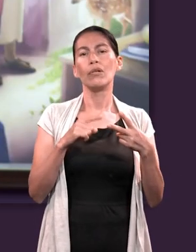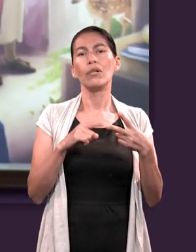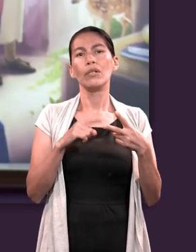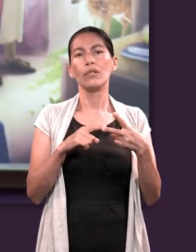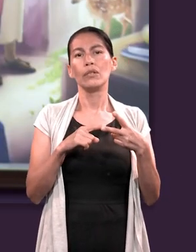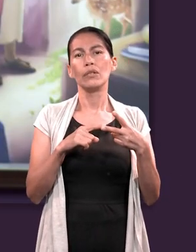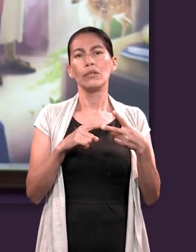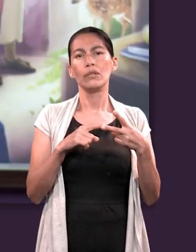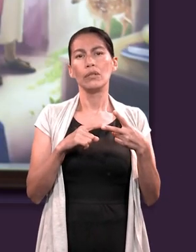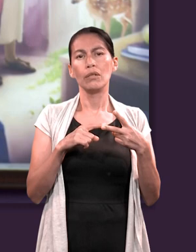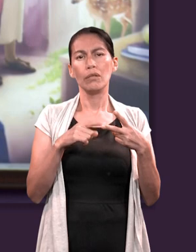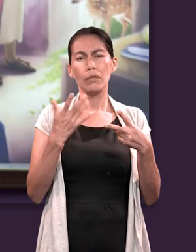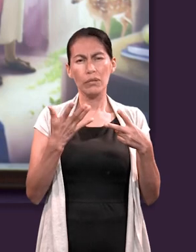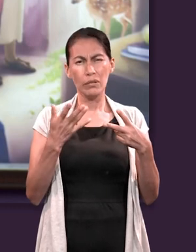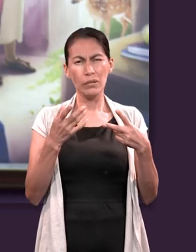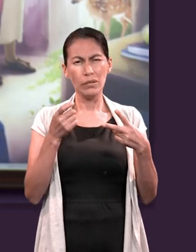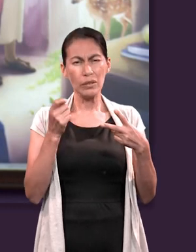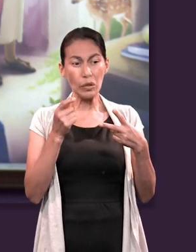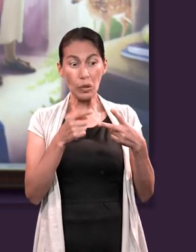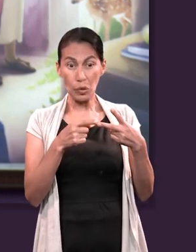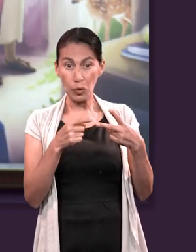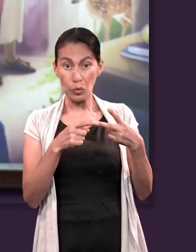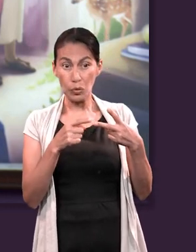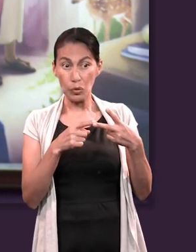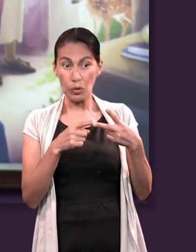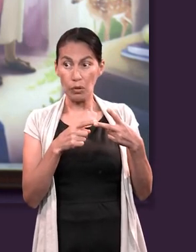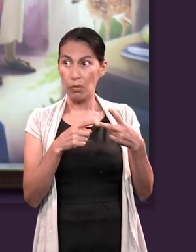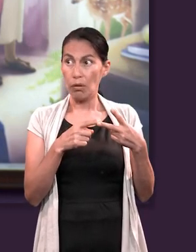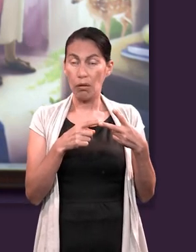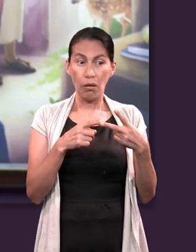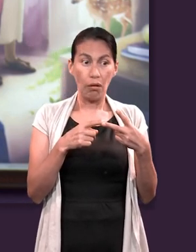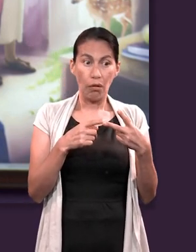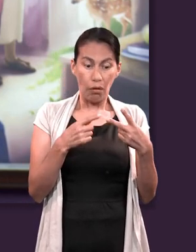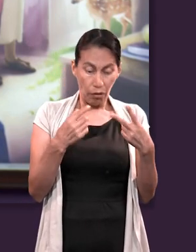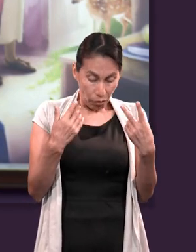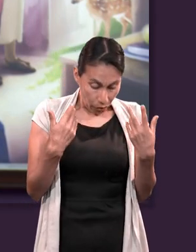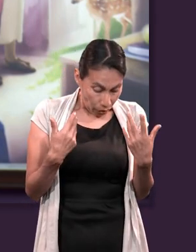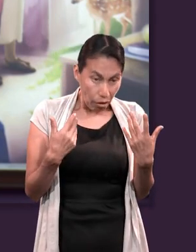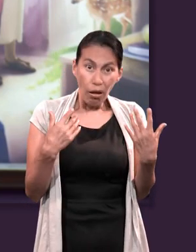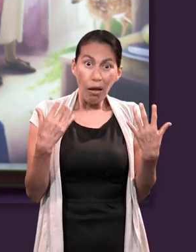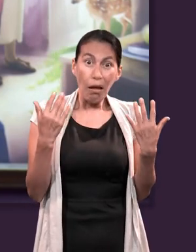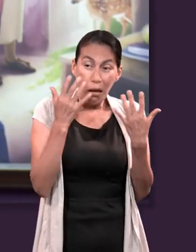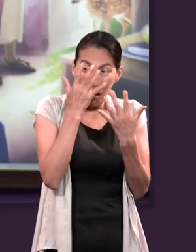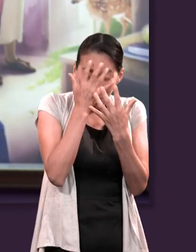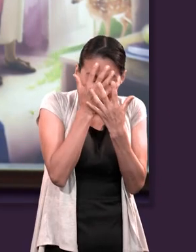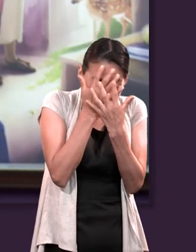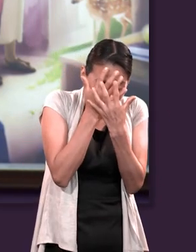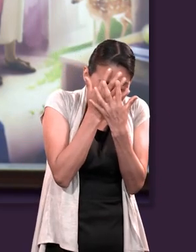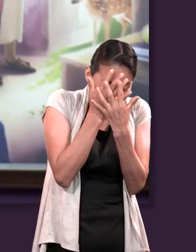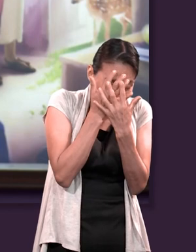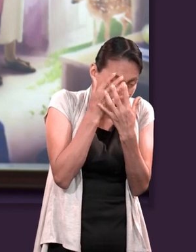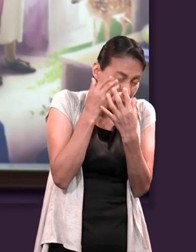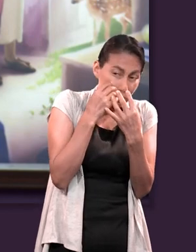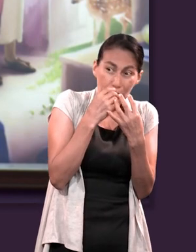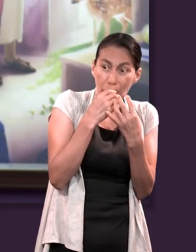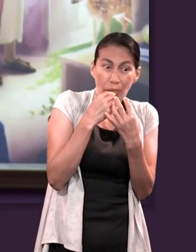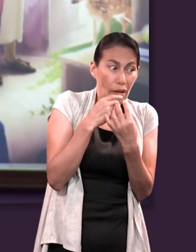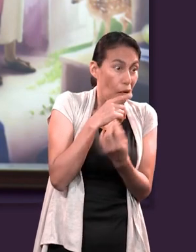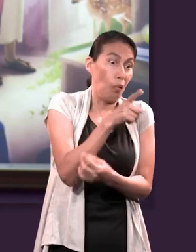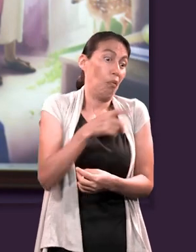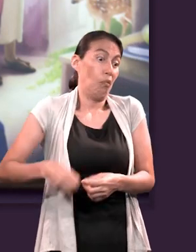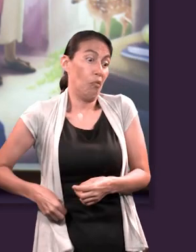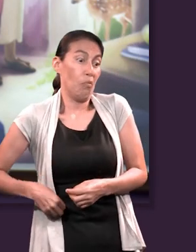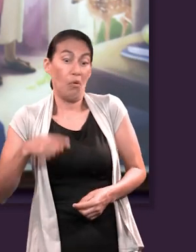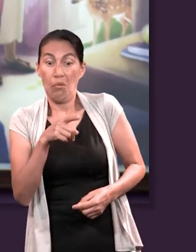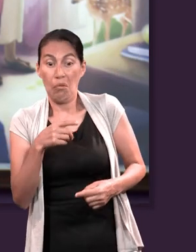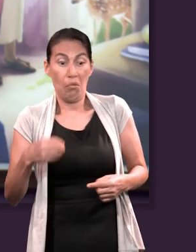presentan desde una evaluación psicosocial. ¿Qué hicieron? Se avergonzaron de sí mismos y empezaron a echarse